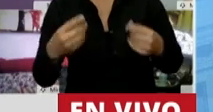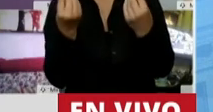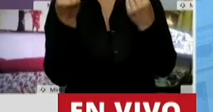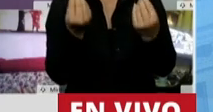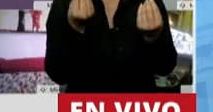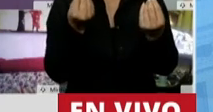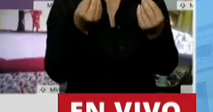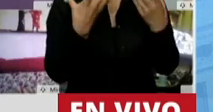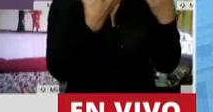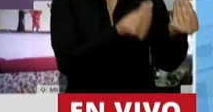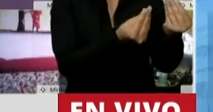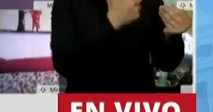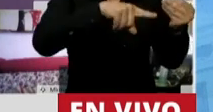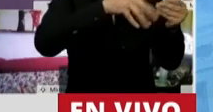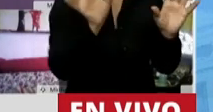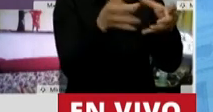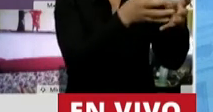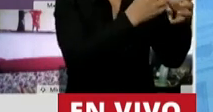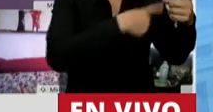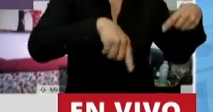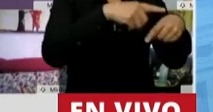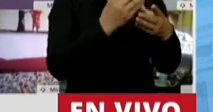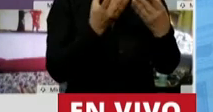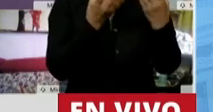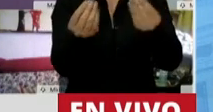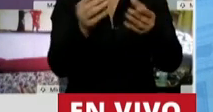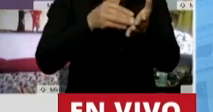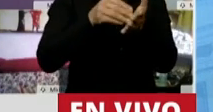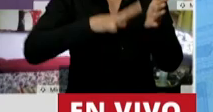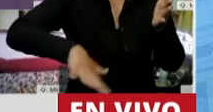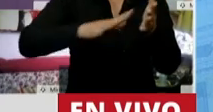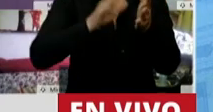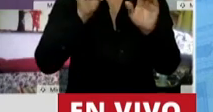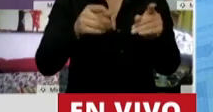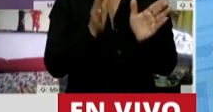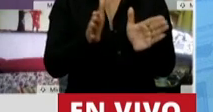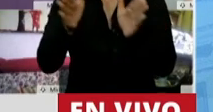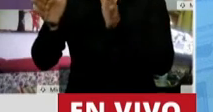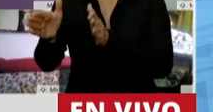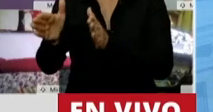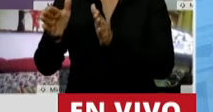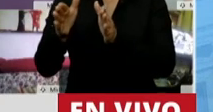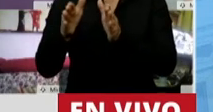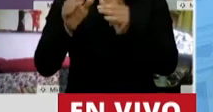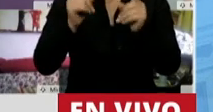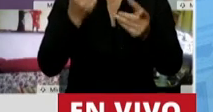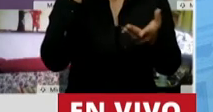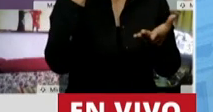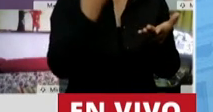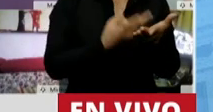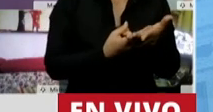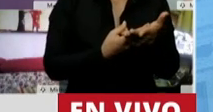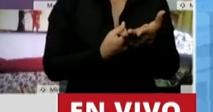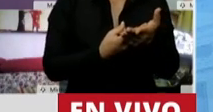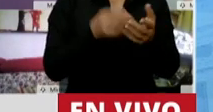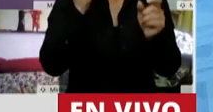esas comunidades en defensa de su territorio. Y hago una parte, también el reconocimiento a